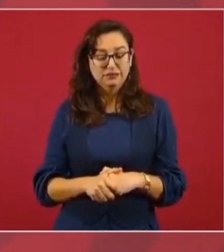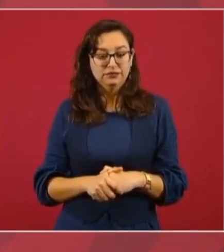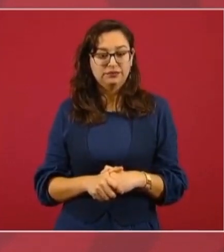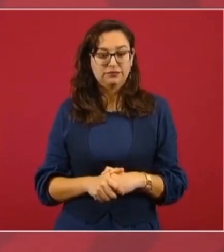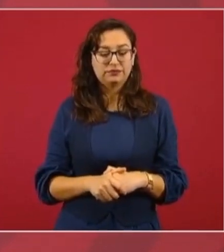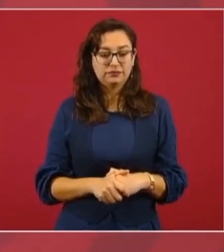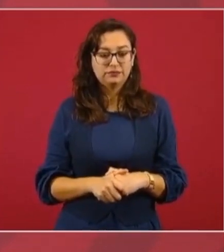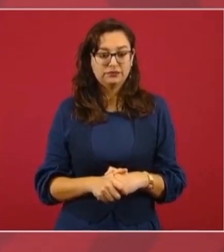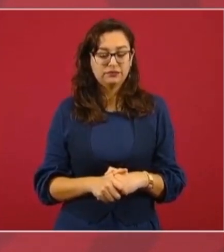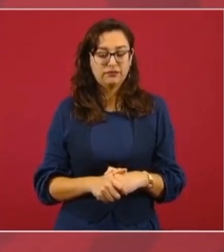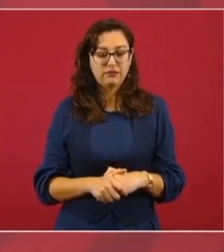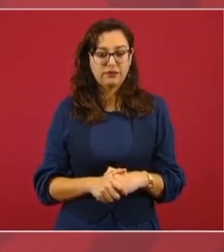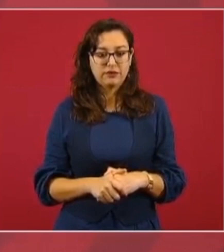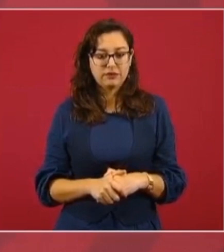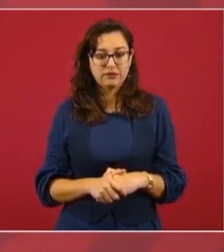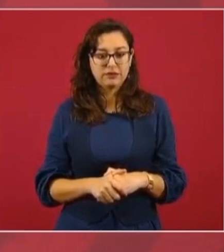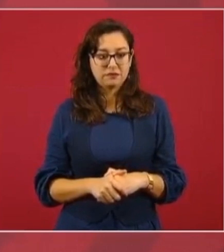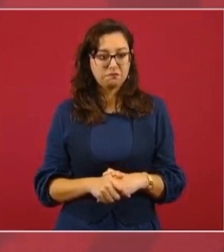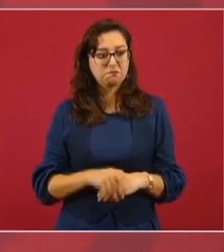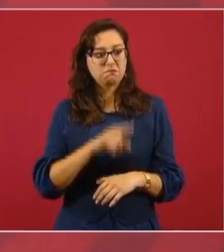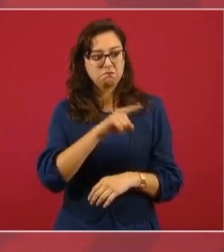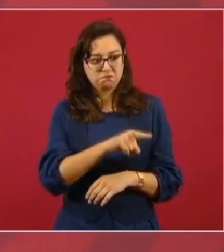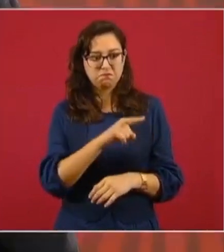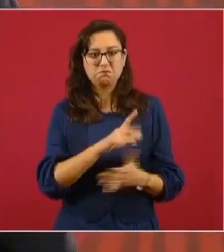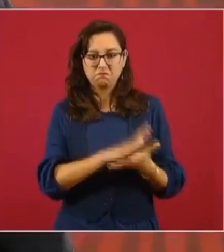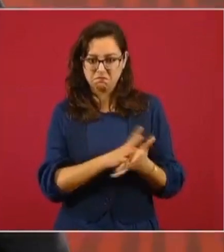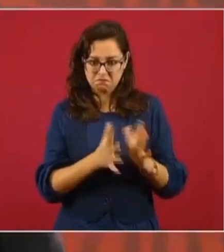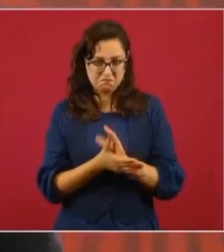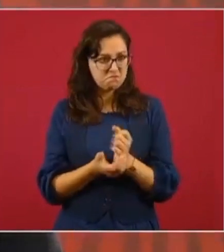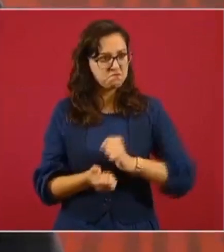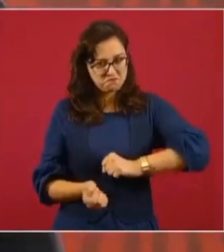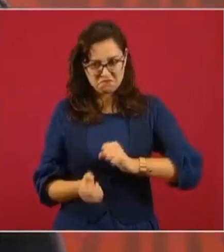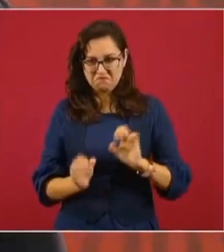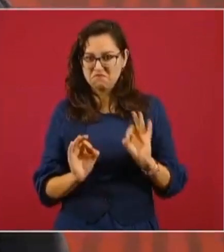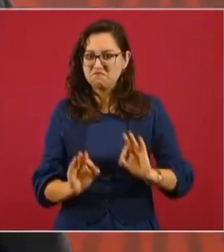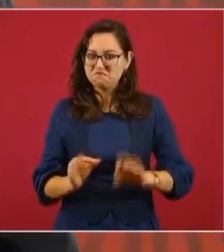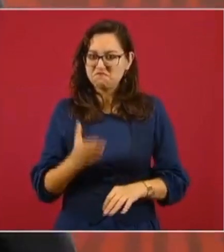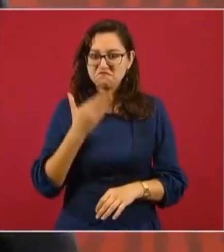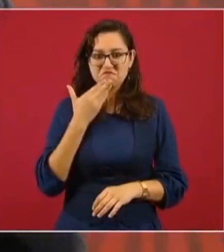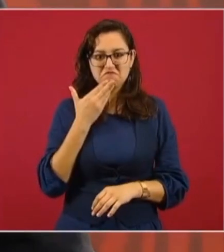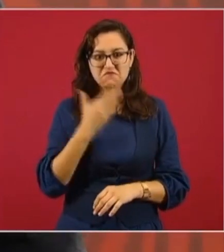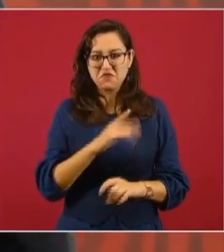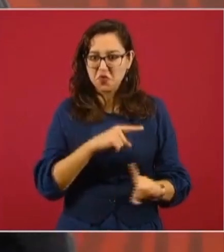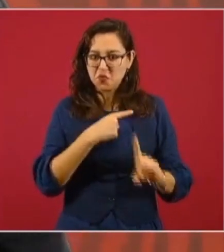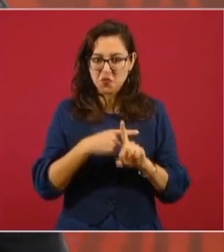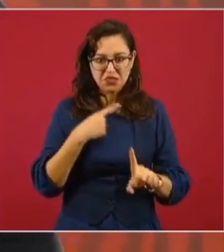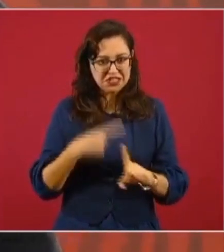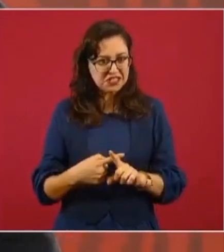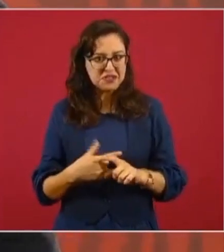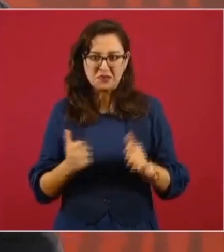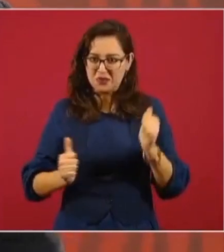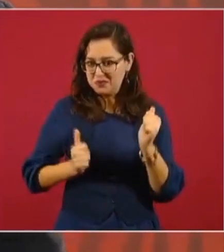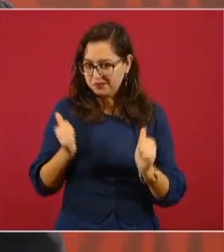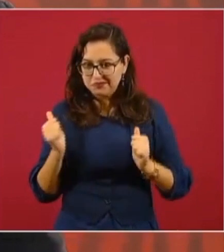tenía buenas agarraderas, buenas influencias y había que colarse